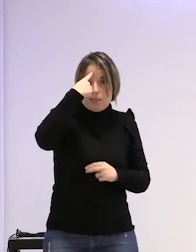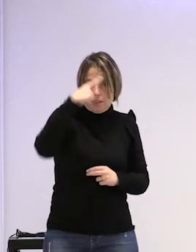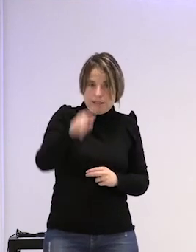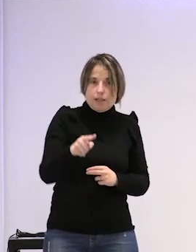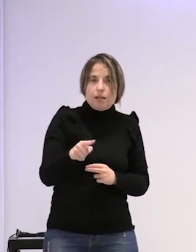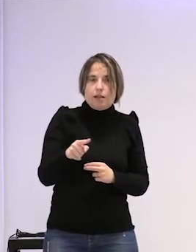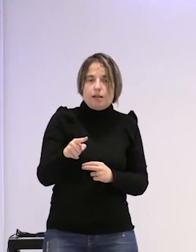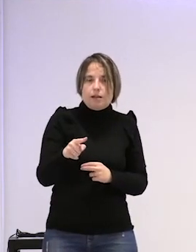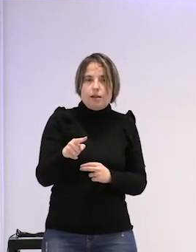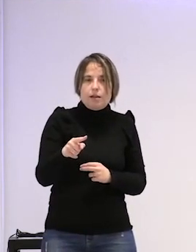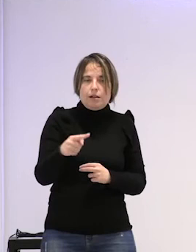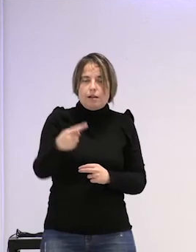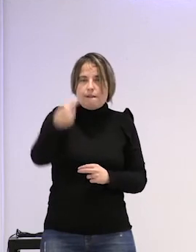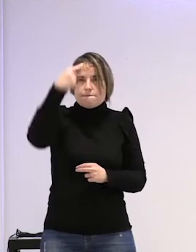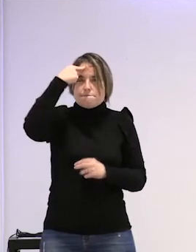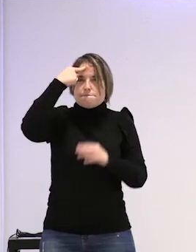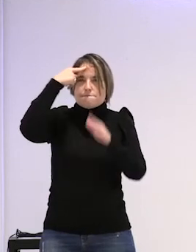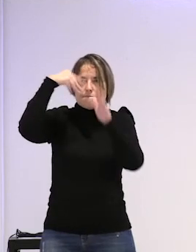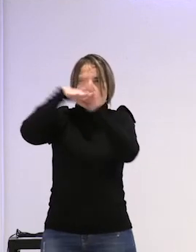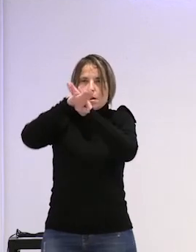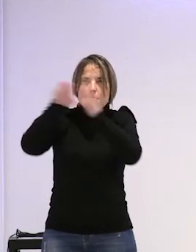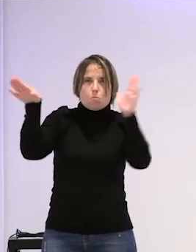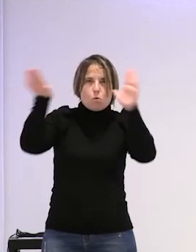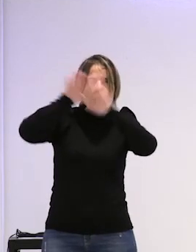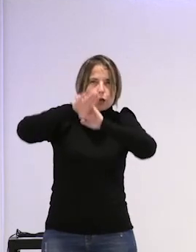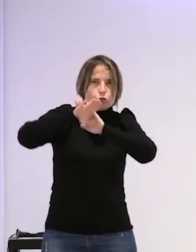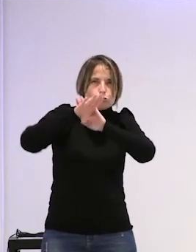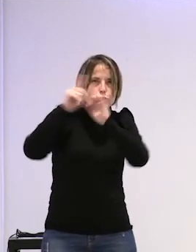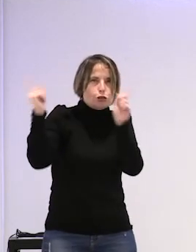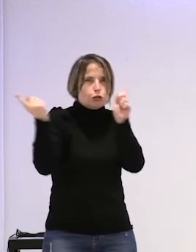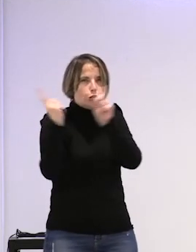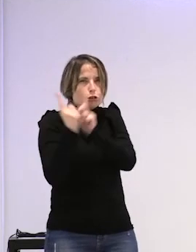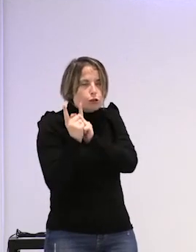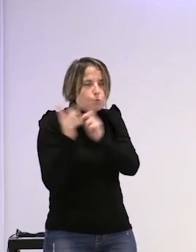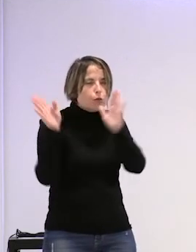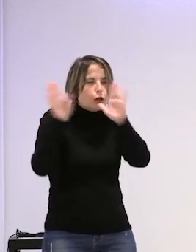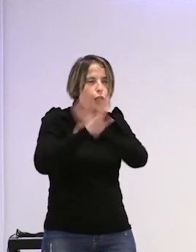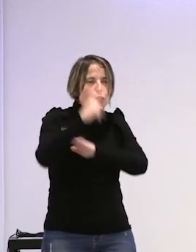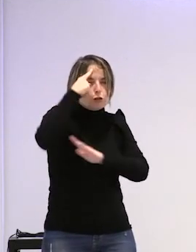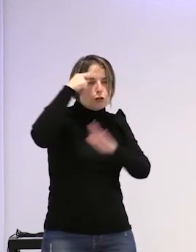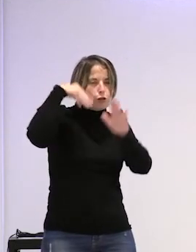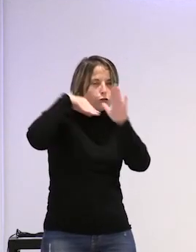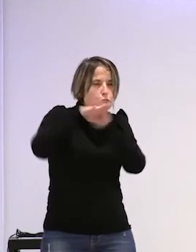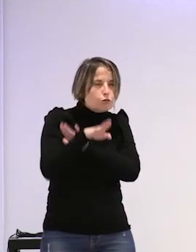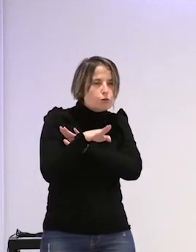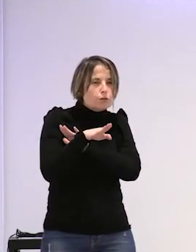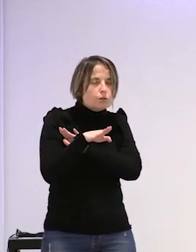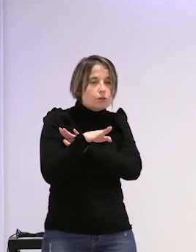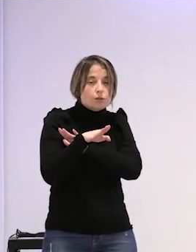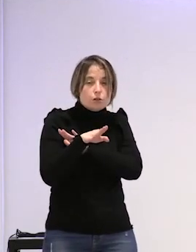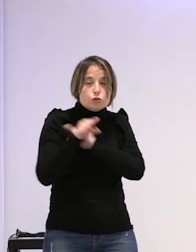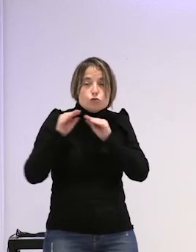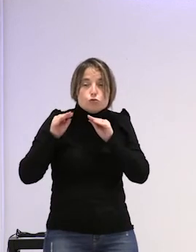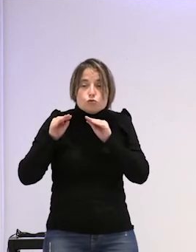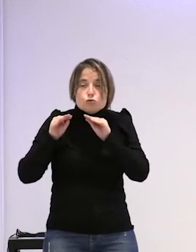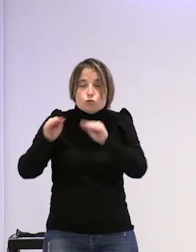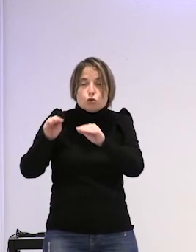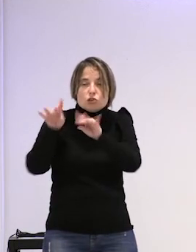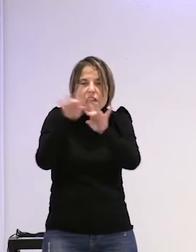que te quemo cada noche que vienes a verme y dentro de tus cenizas